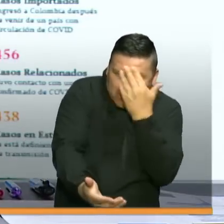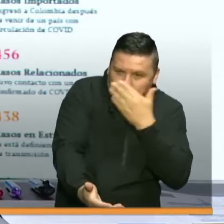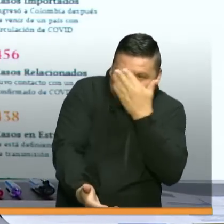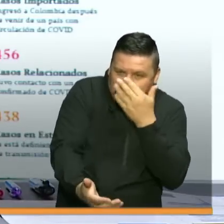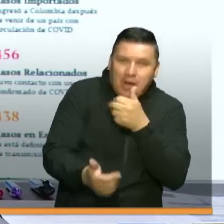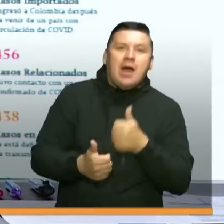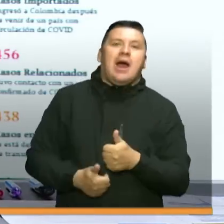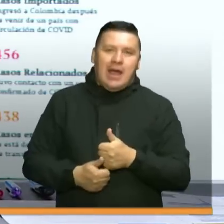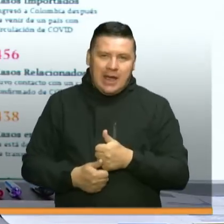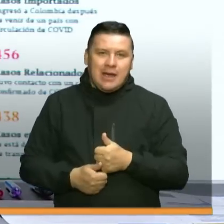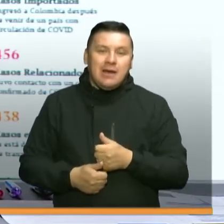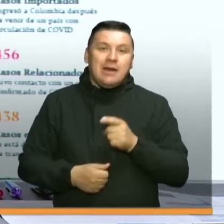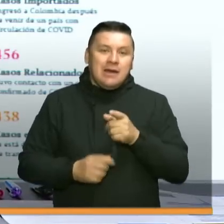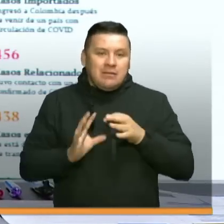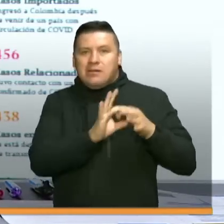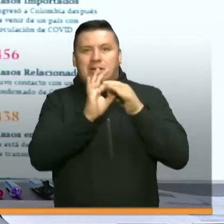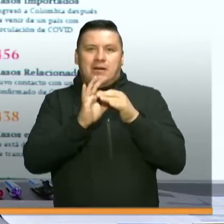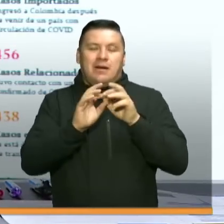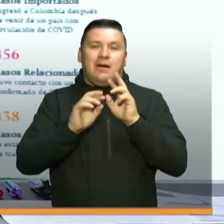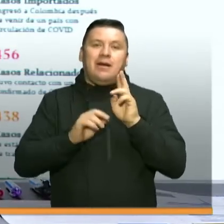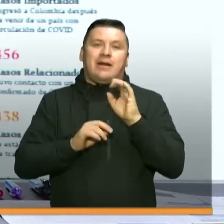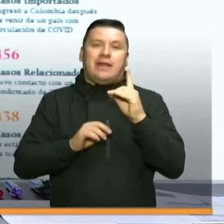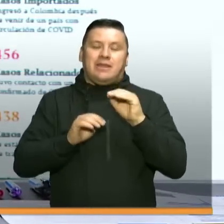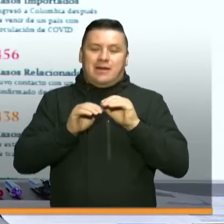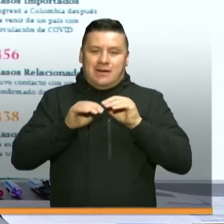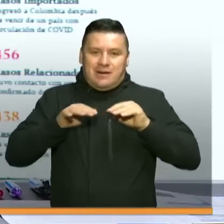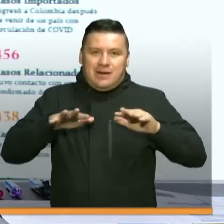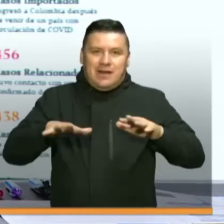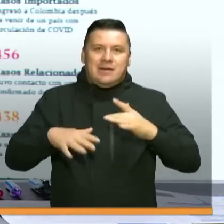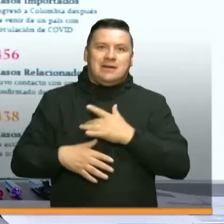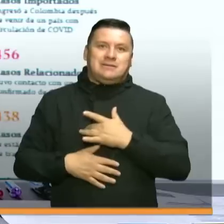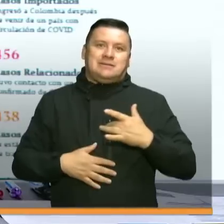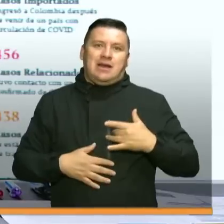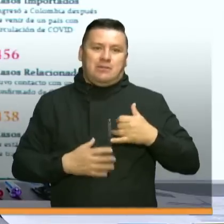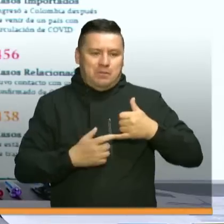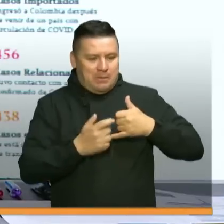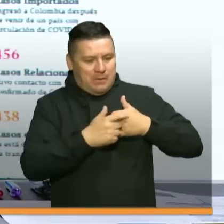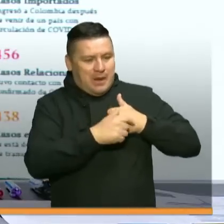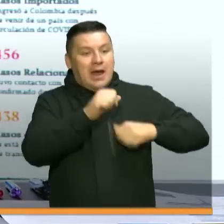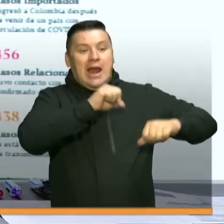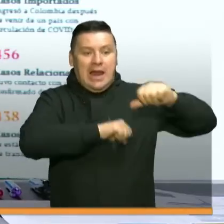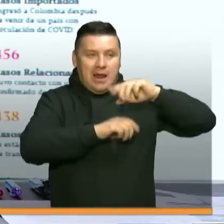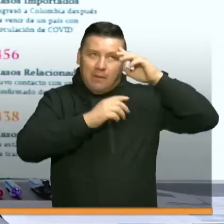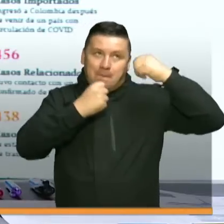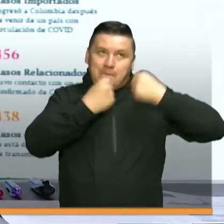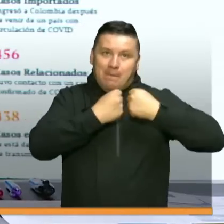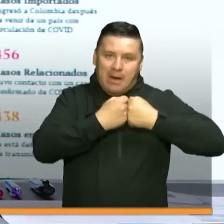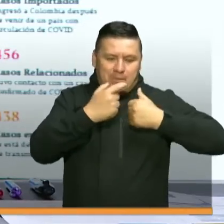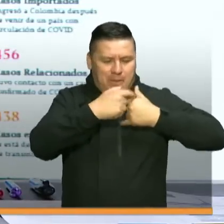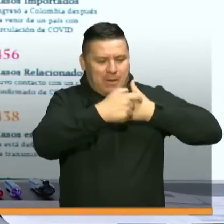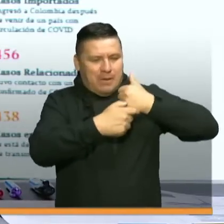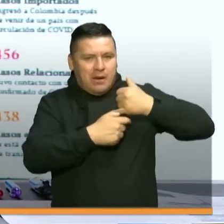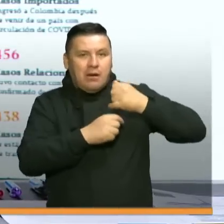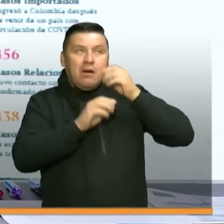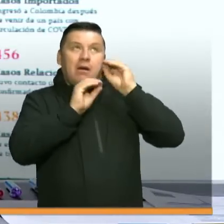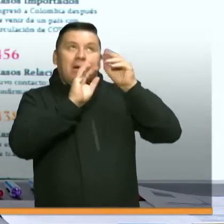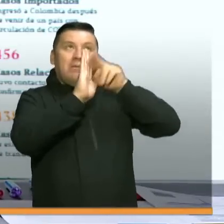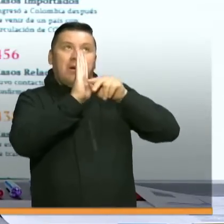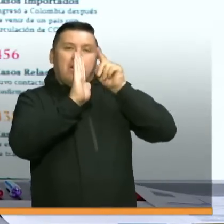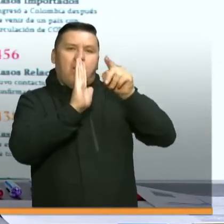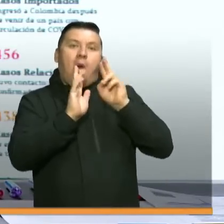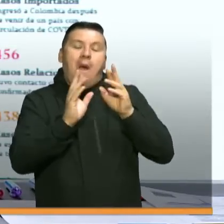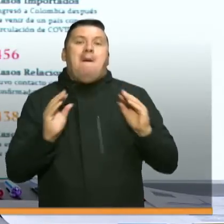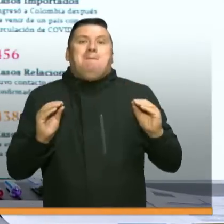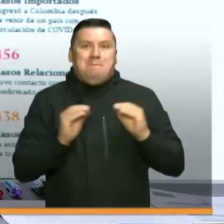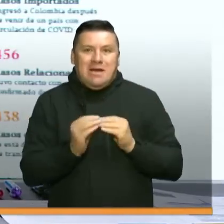canalizar a través de la red de salud y que también se puedan hacer con otros laboratorios a nivel territorial y nosotros la idea que tenemos es